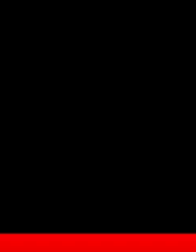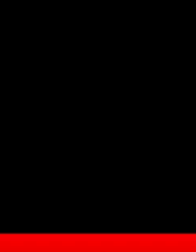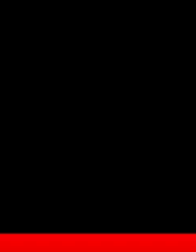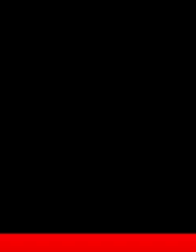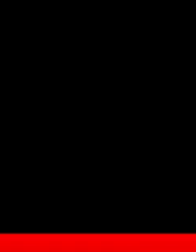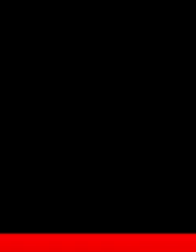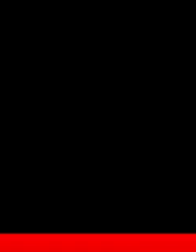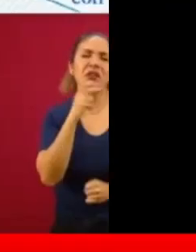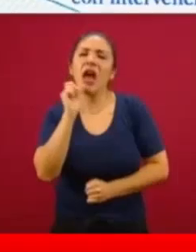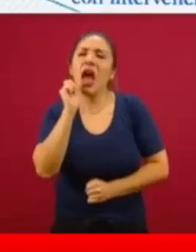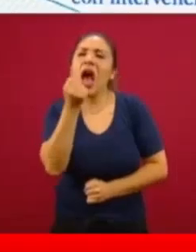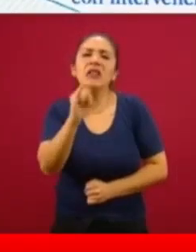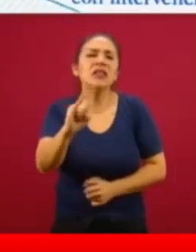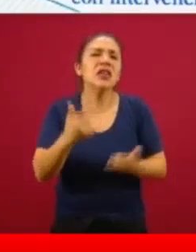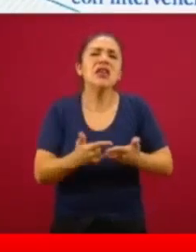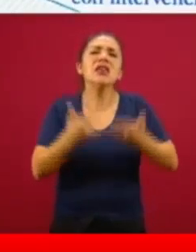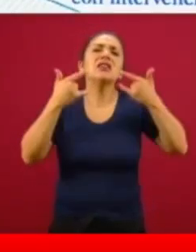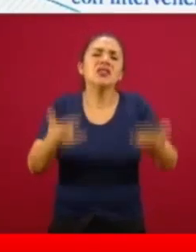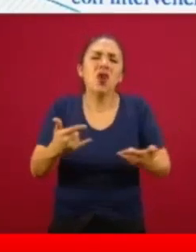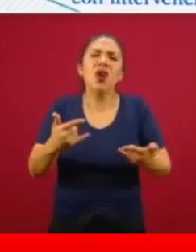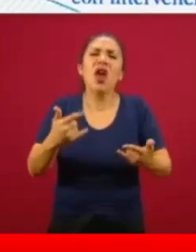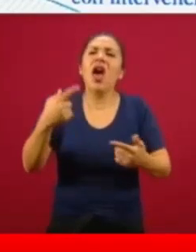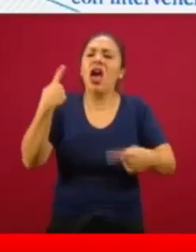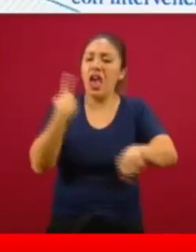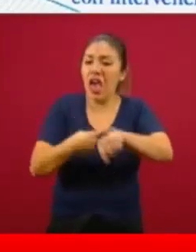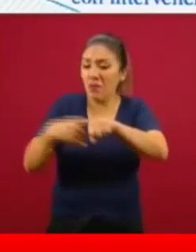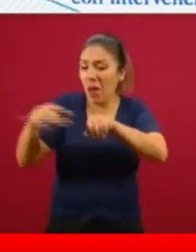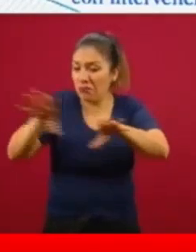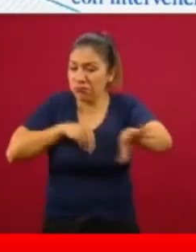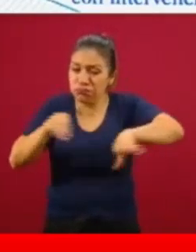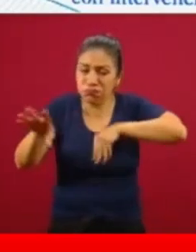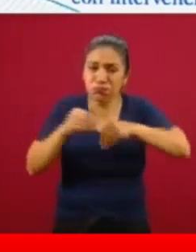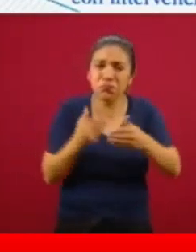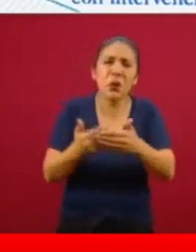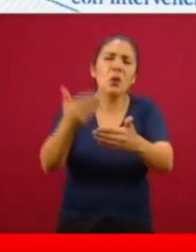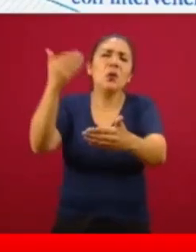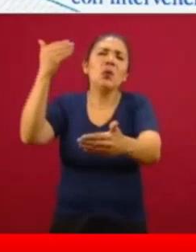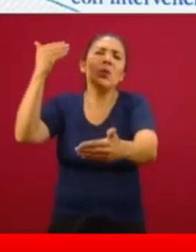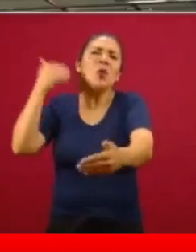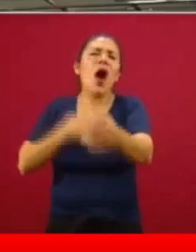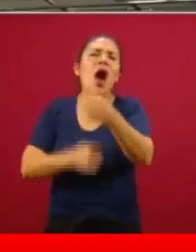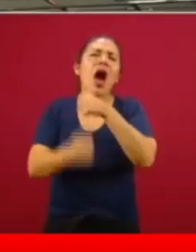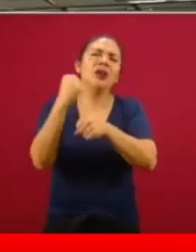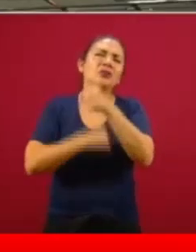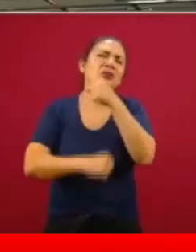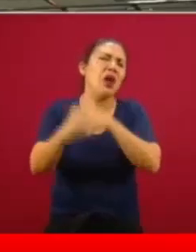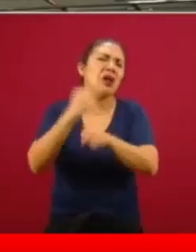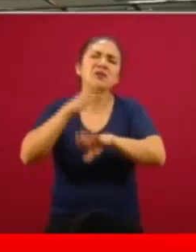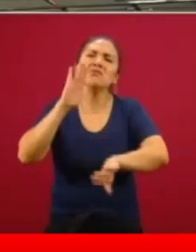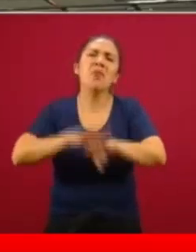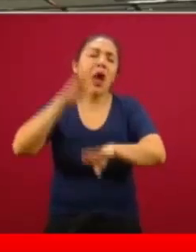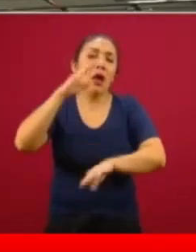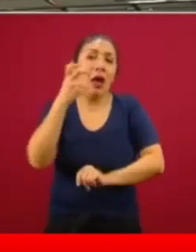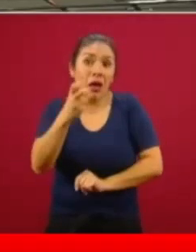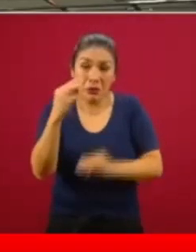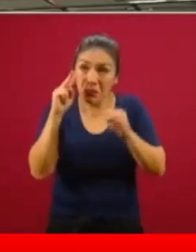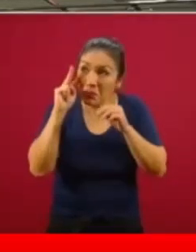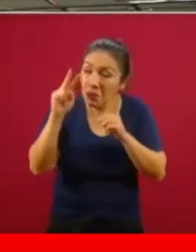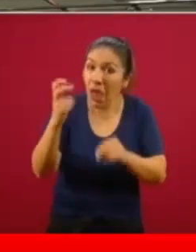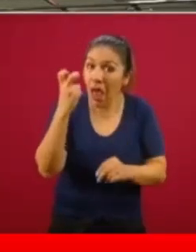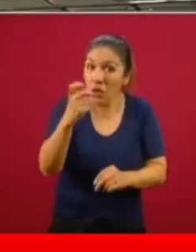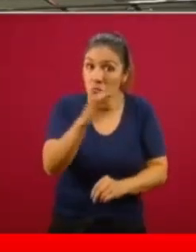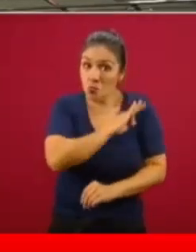Y las epidemias diversas a lo largo de centenas de años demuestran que no es factible,